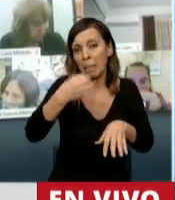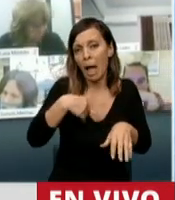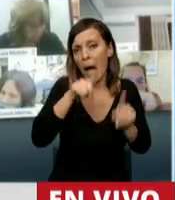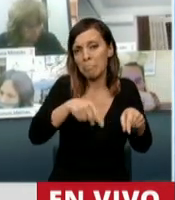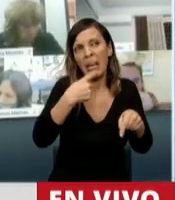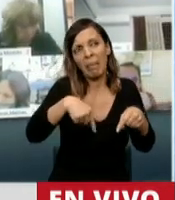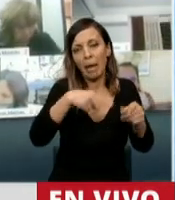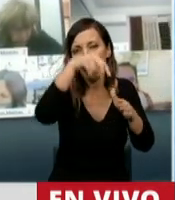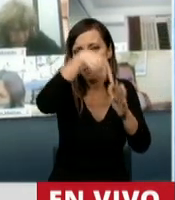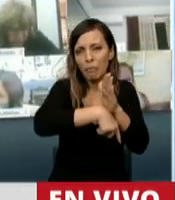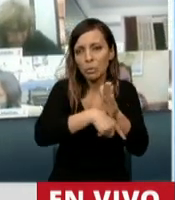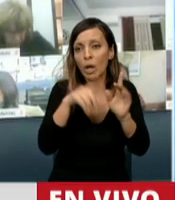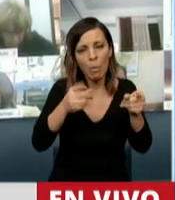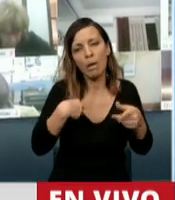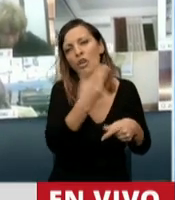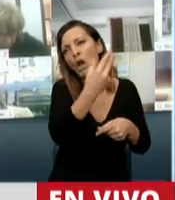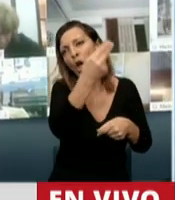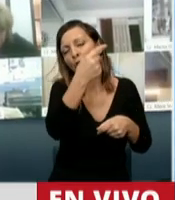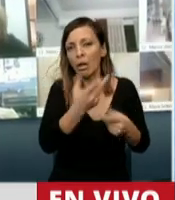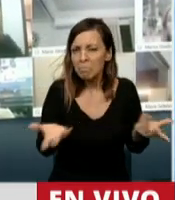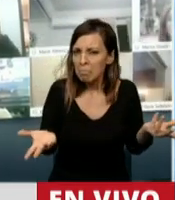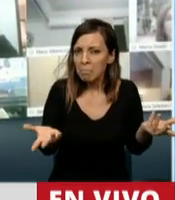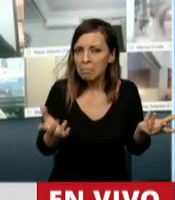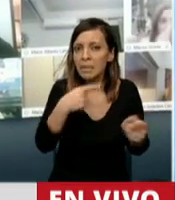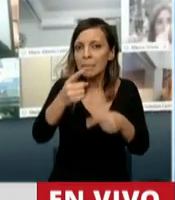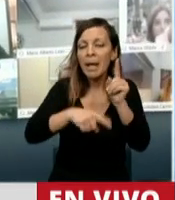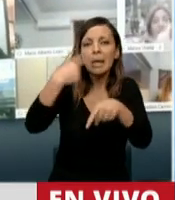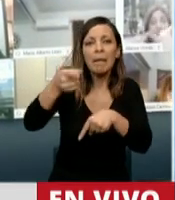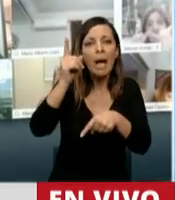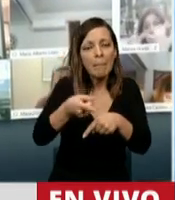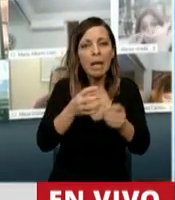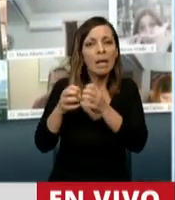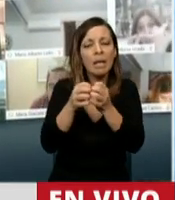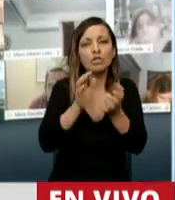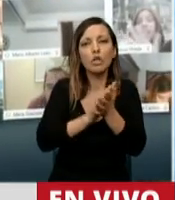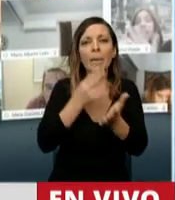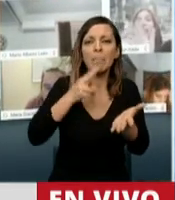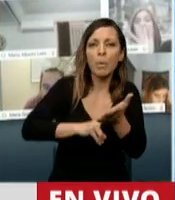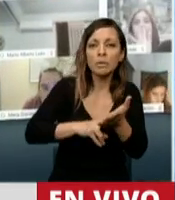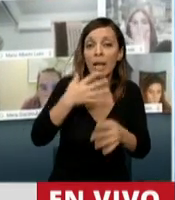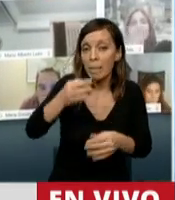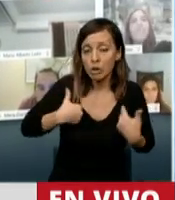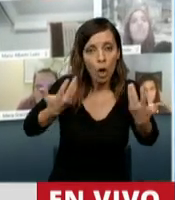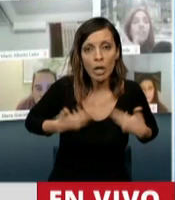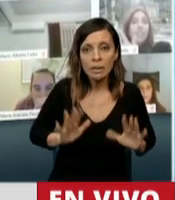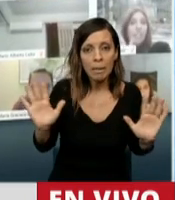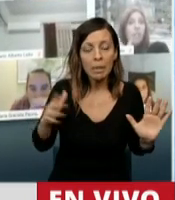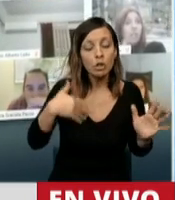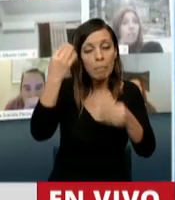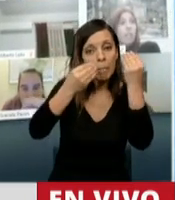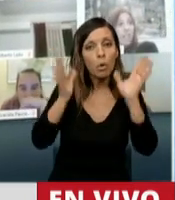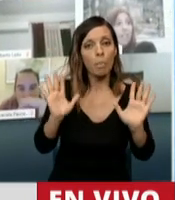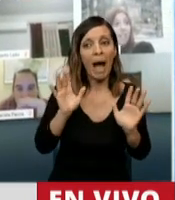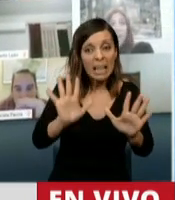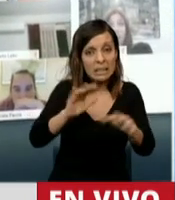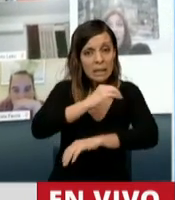y la semana que viene tenemos otros proyectos importantes para tratar, vinculados al tema deuda, ampliación presupuestaria. Honestamente, cierro, me preocupa que